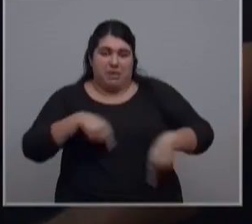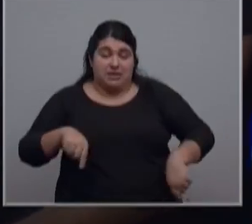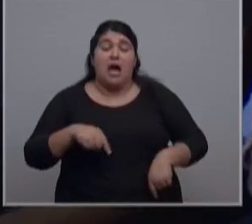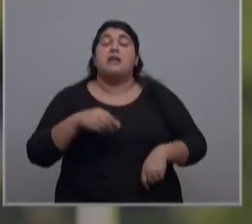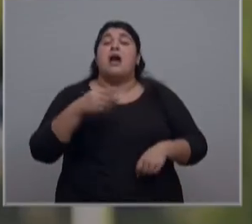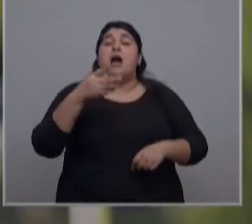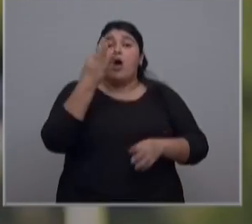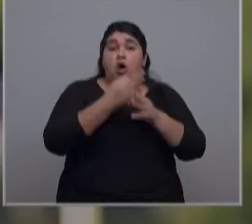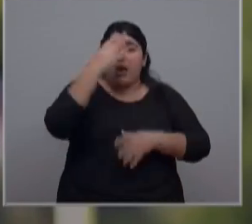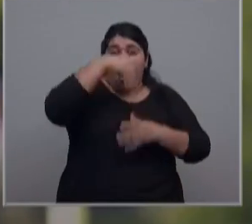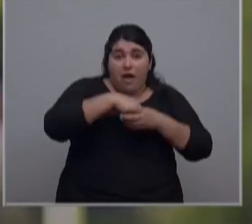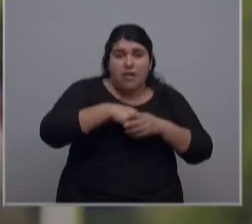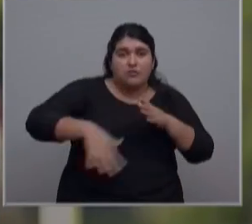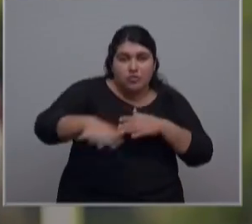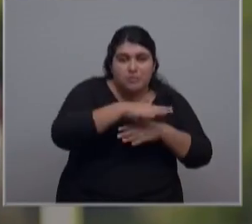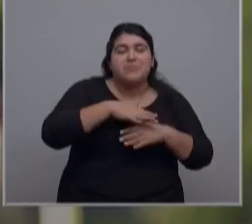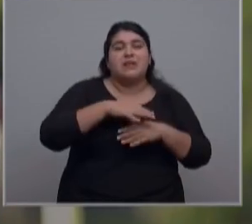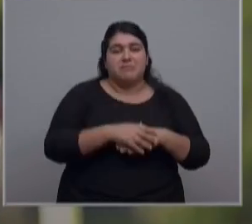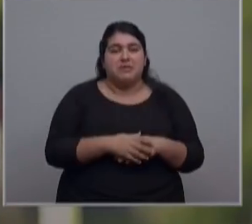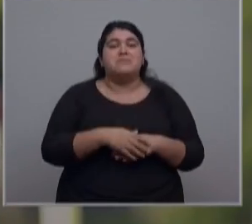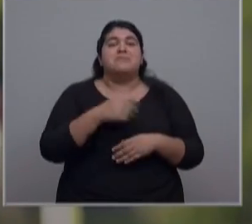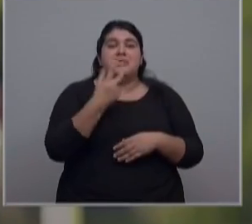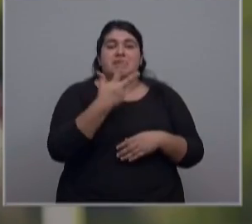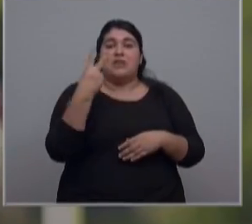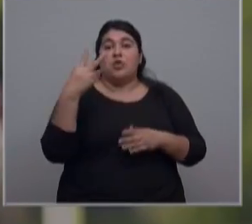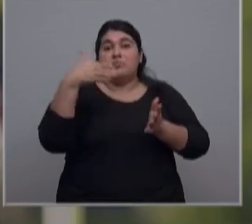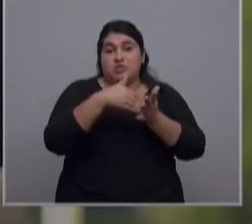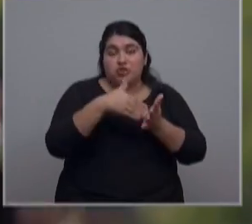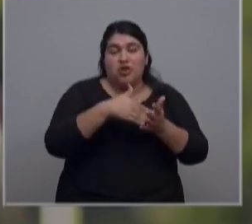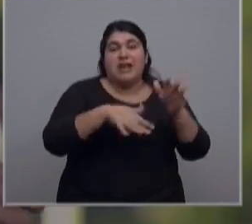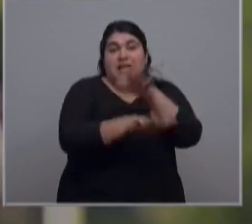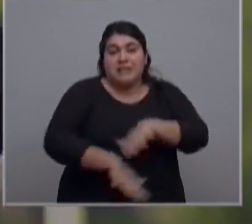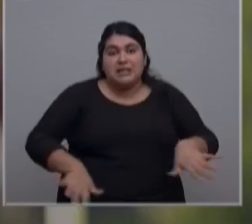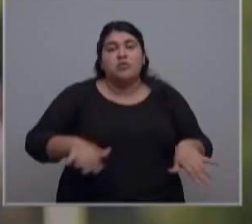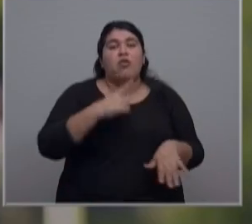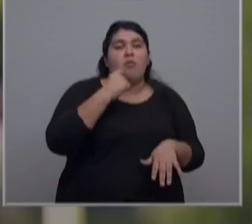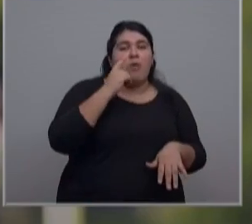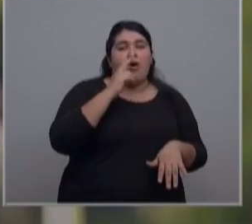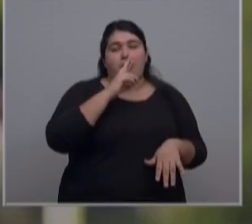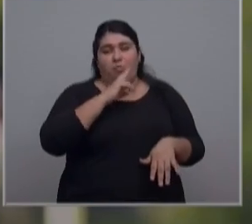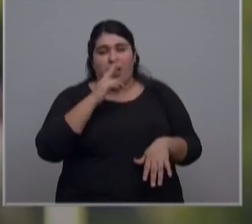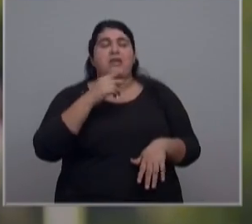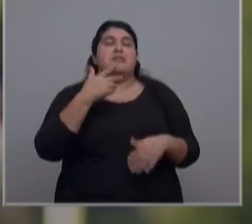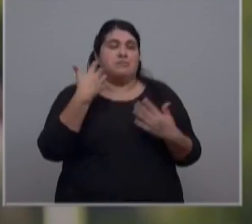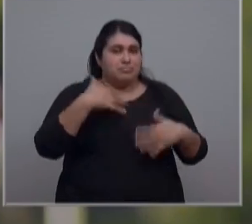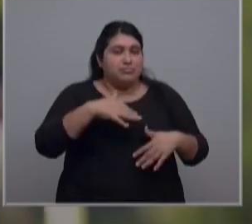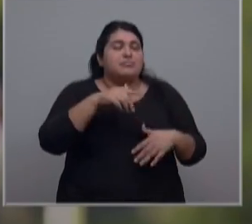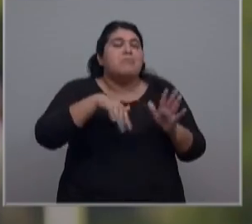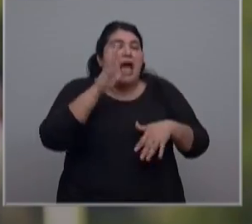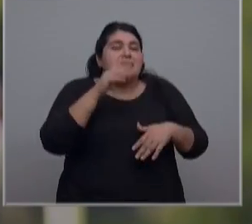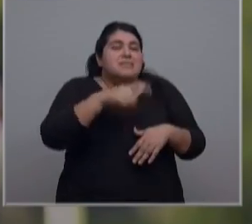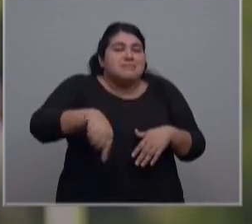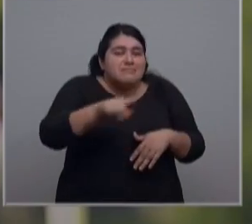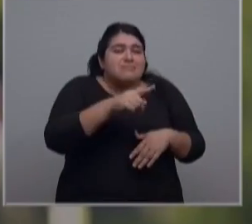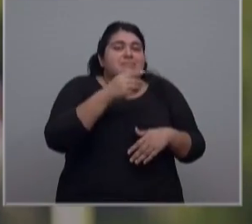comedores, pero además 2.032.000 pibes y pibas en la provincia de Buenos Aires van a